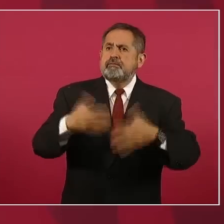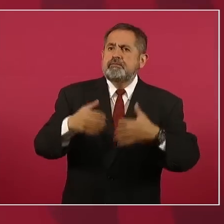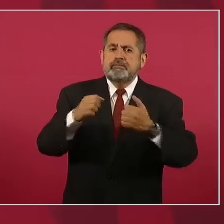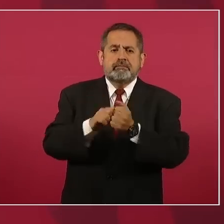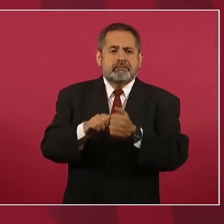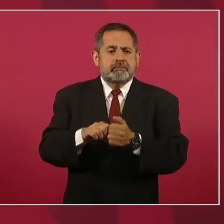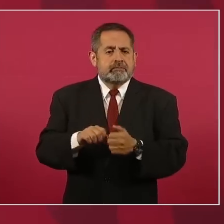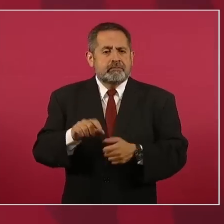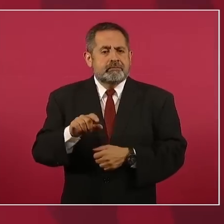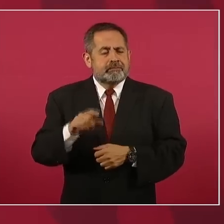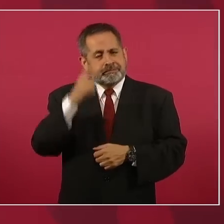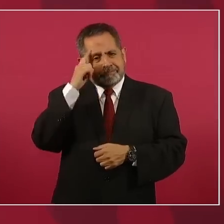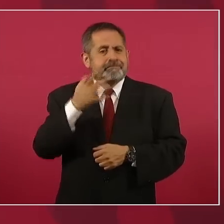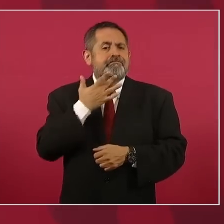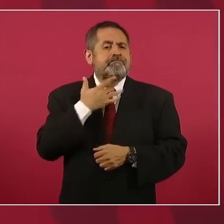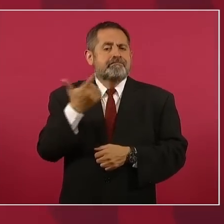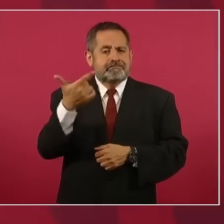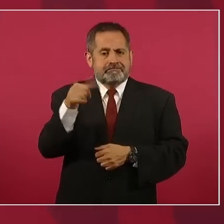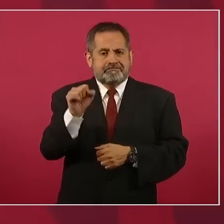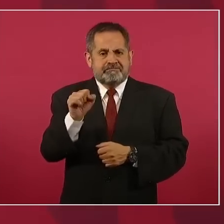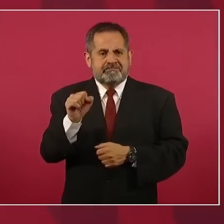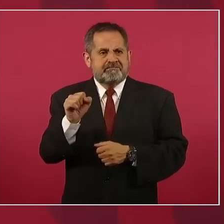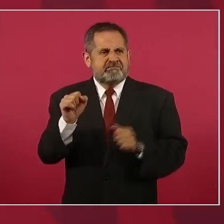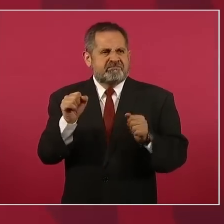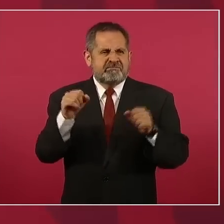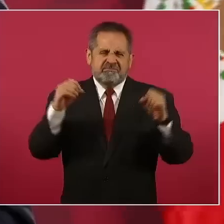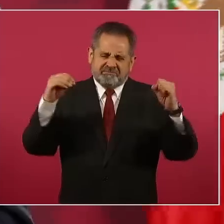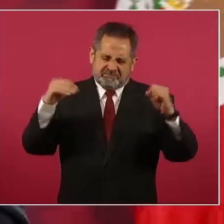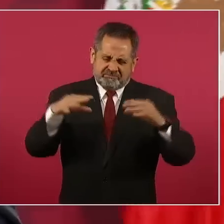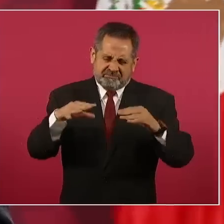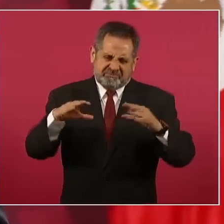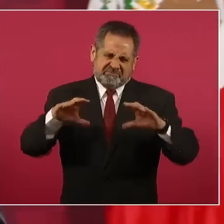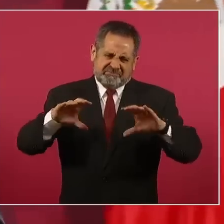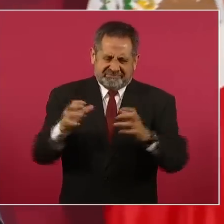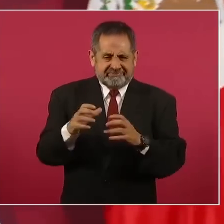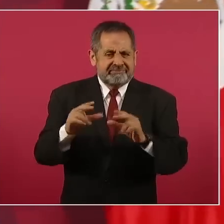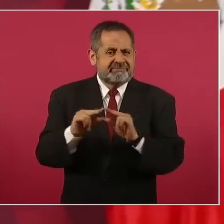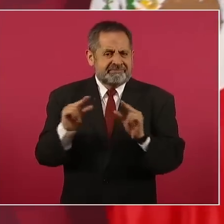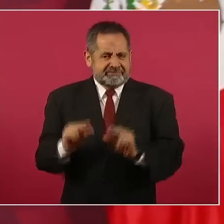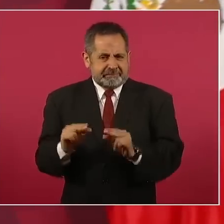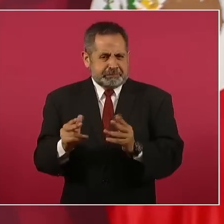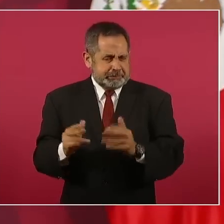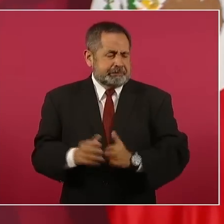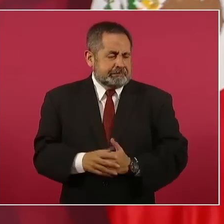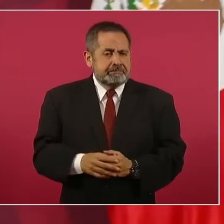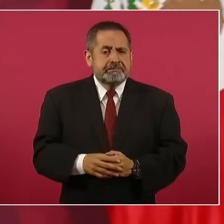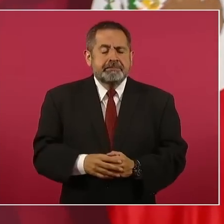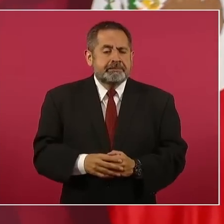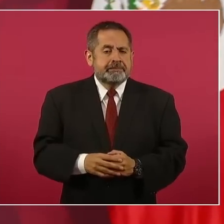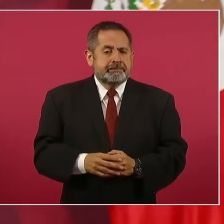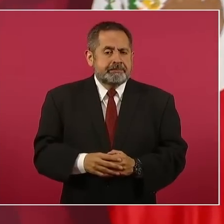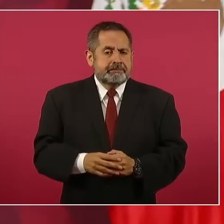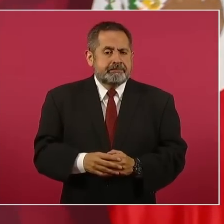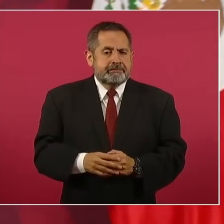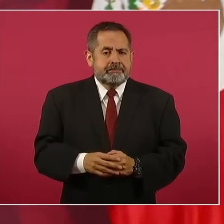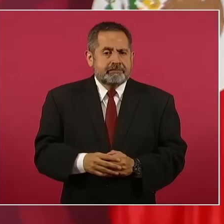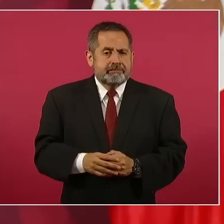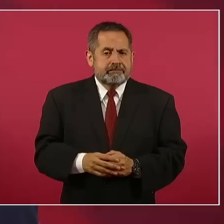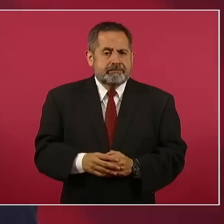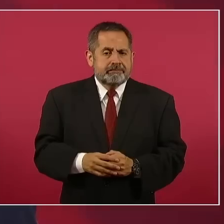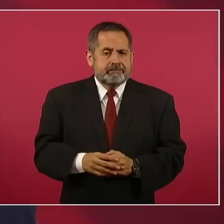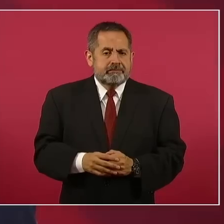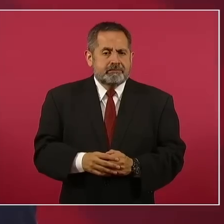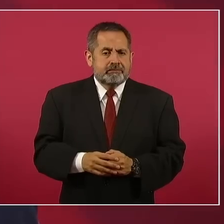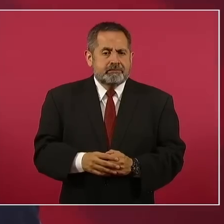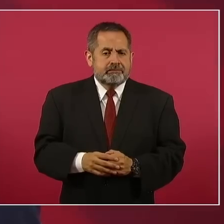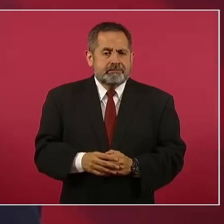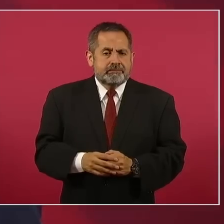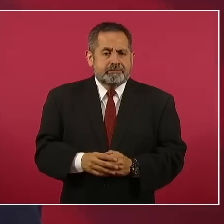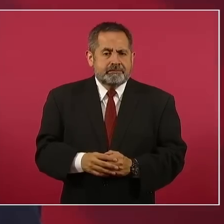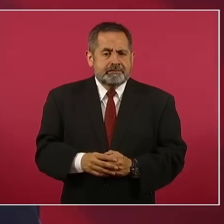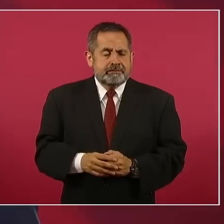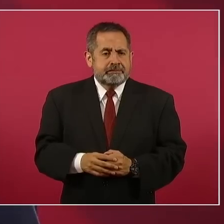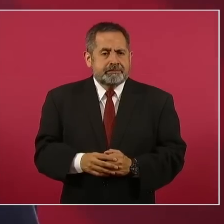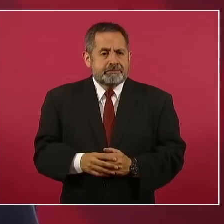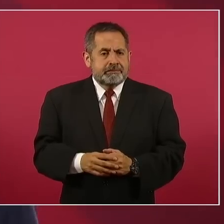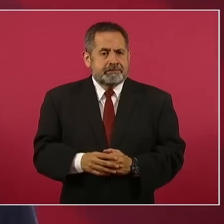van